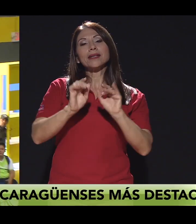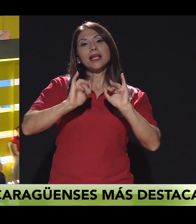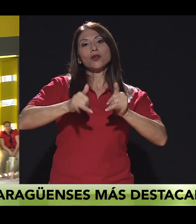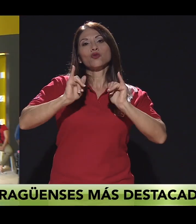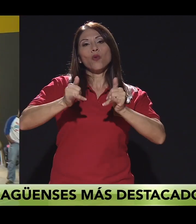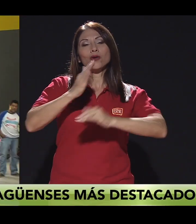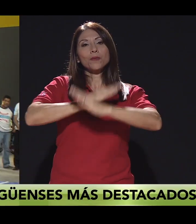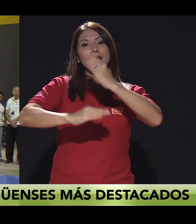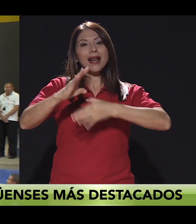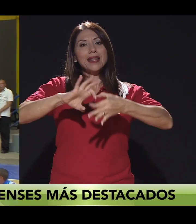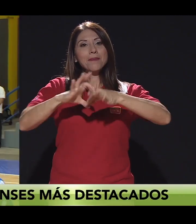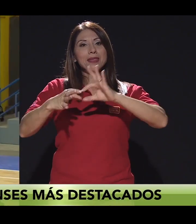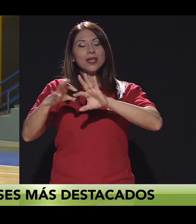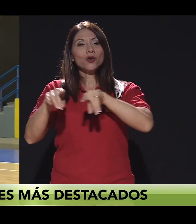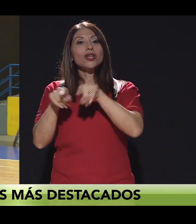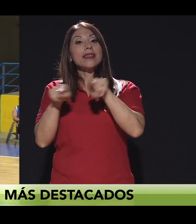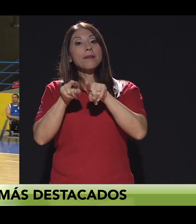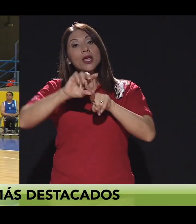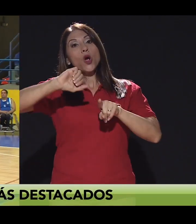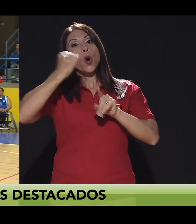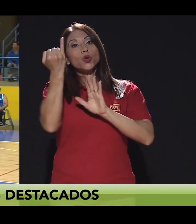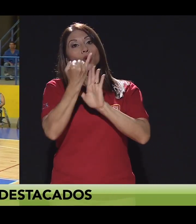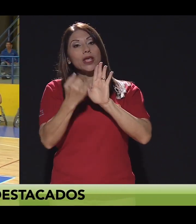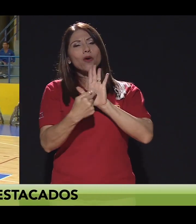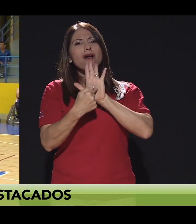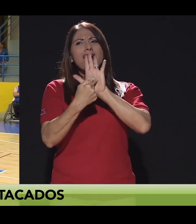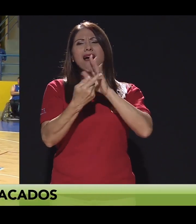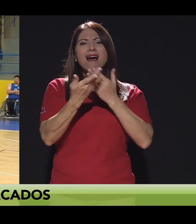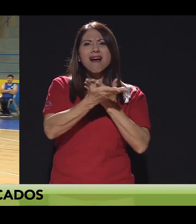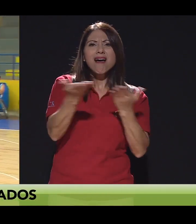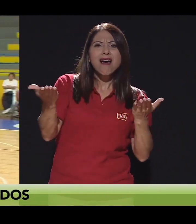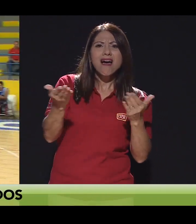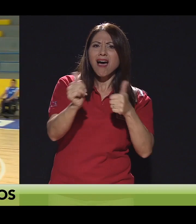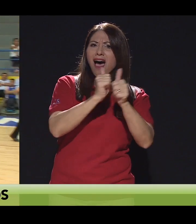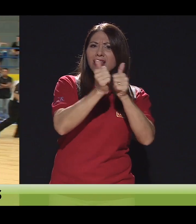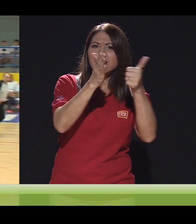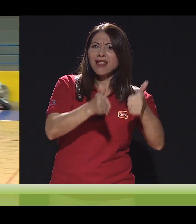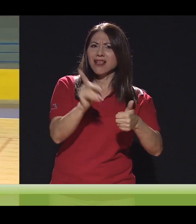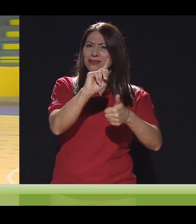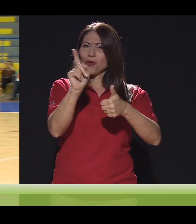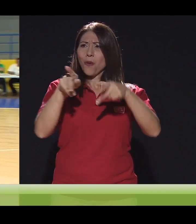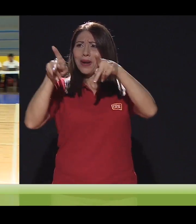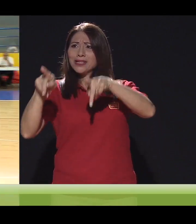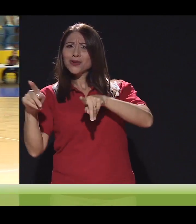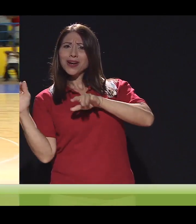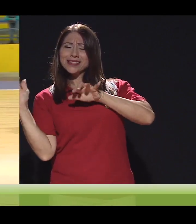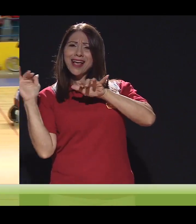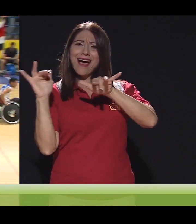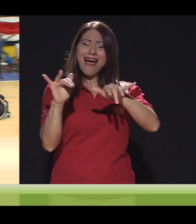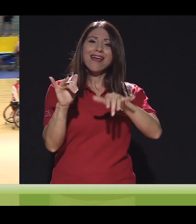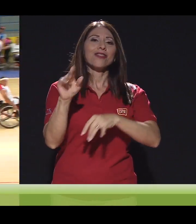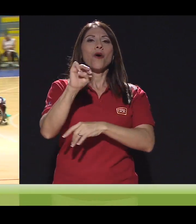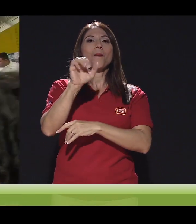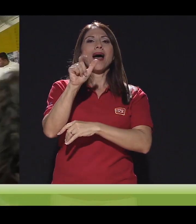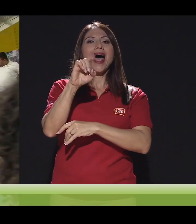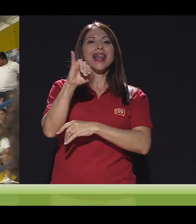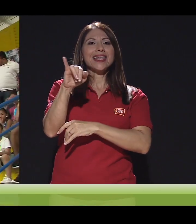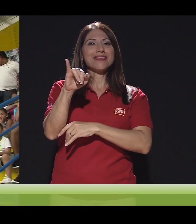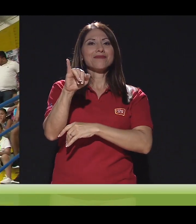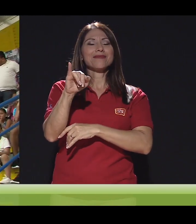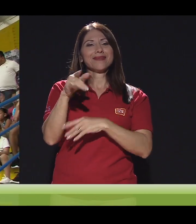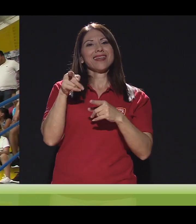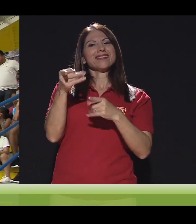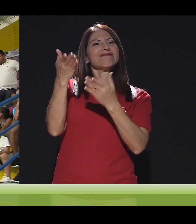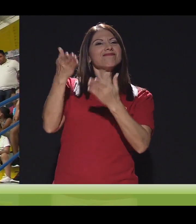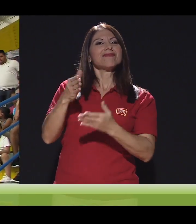Además, en los Juegos Paralímpicos se paseaba otro ícono dentro de la multitud. No eran los atletas ni los fanáticos, sino Mali, la mascota